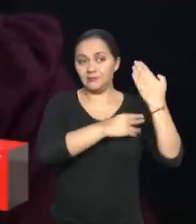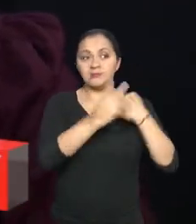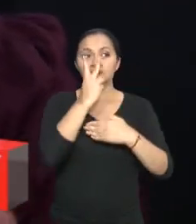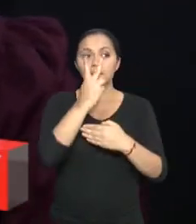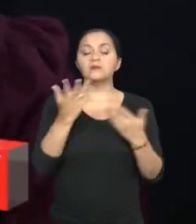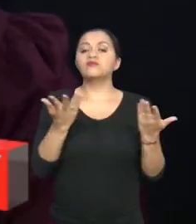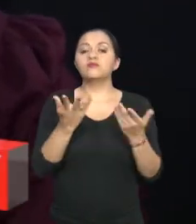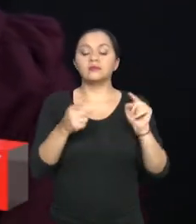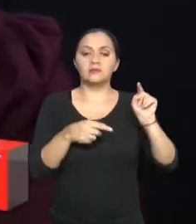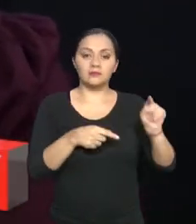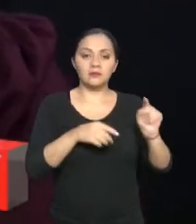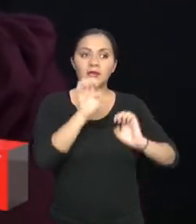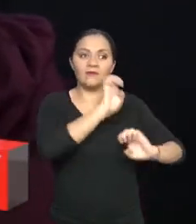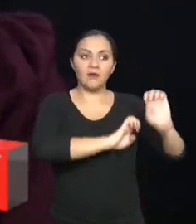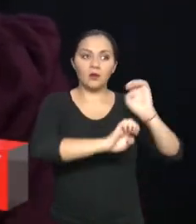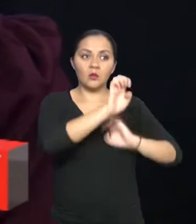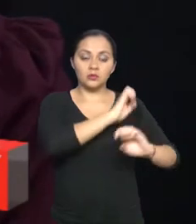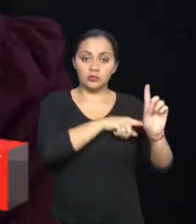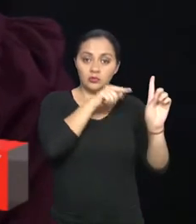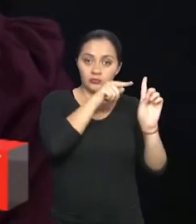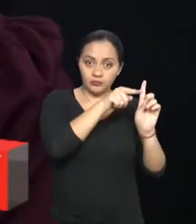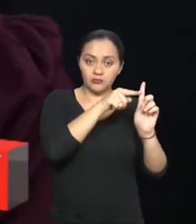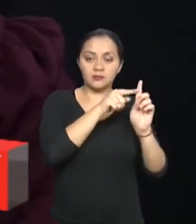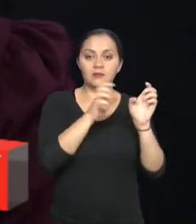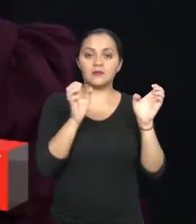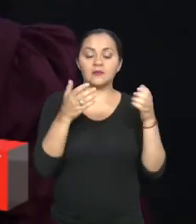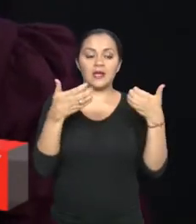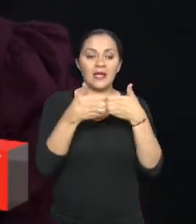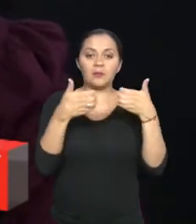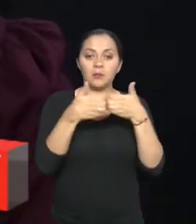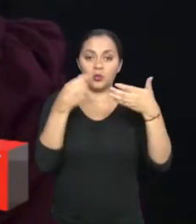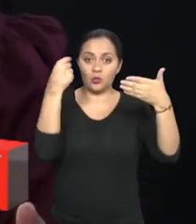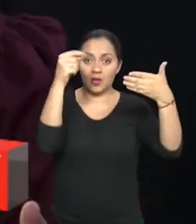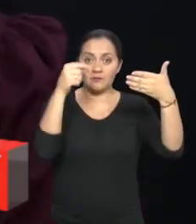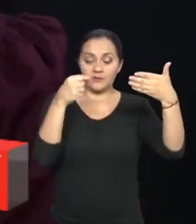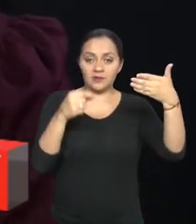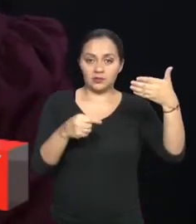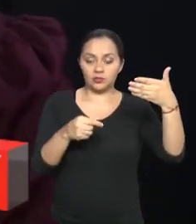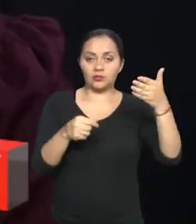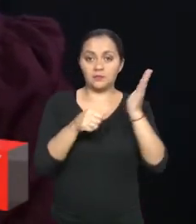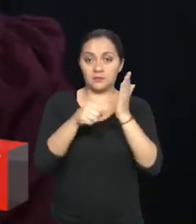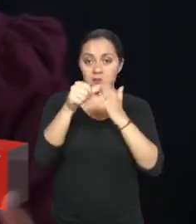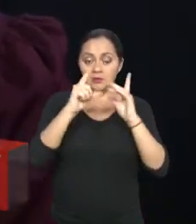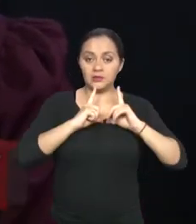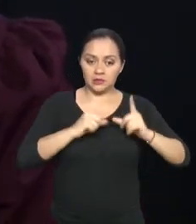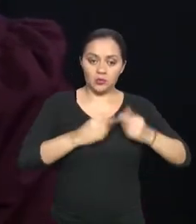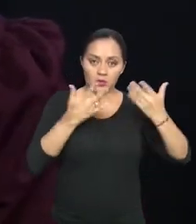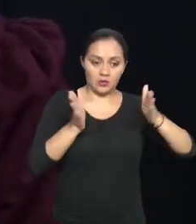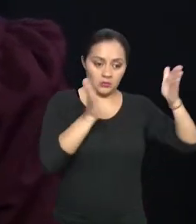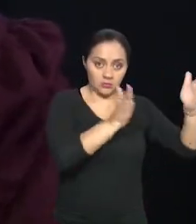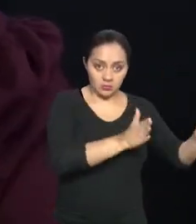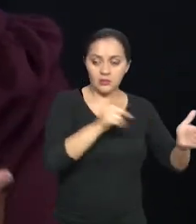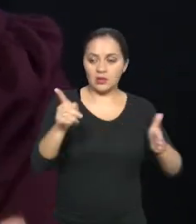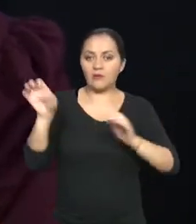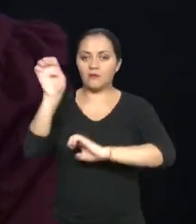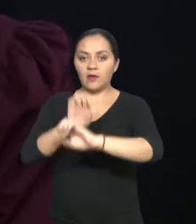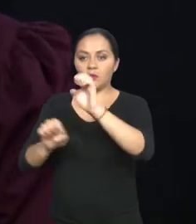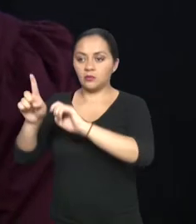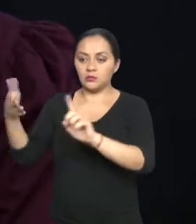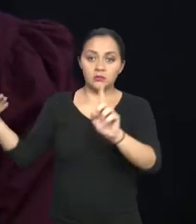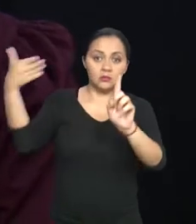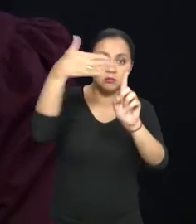de la evaluación que tienen que hacer los equipos de calificación del Ministerio de Salud Pública. Y en esta evaluación también conlleva lo que es una visita